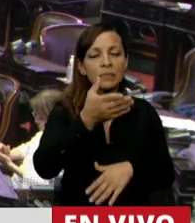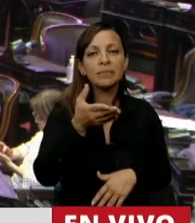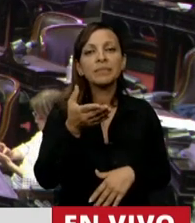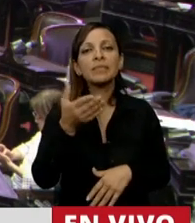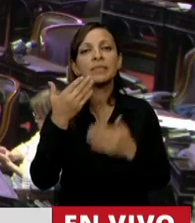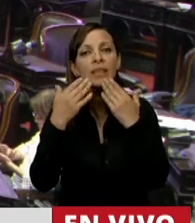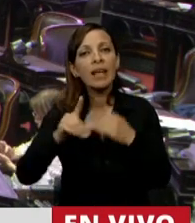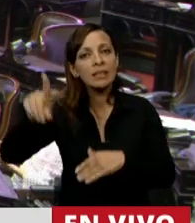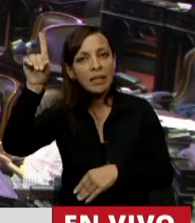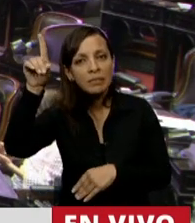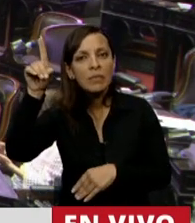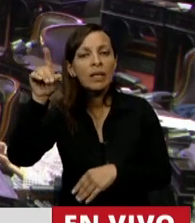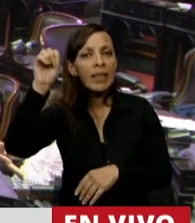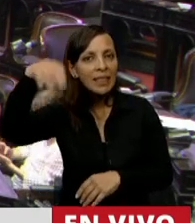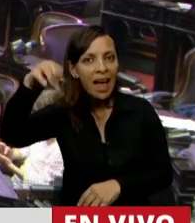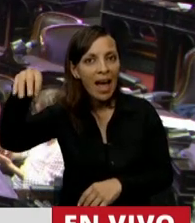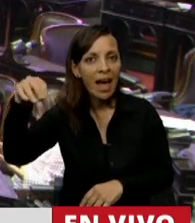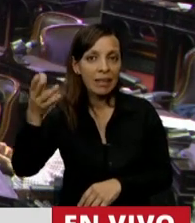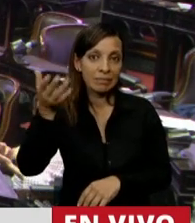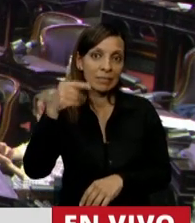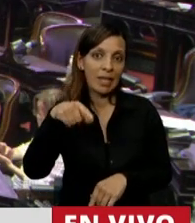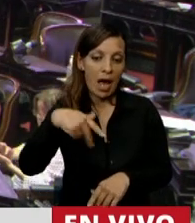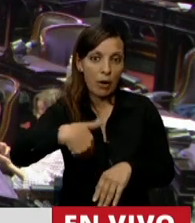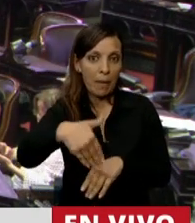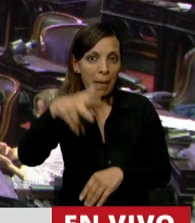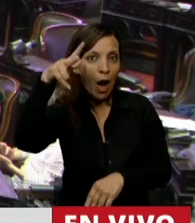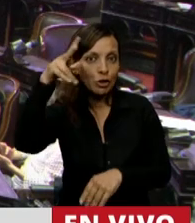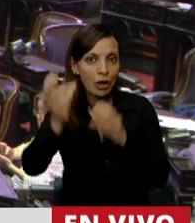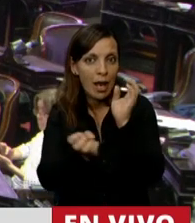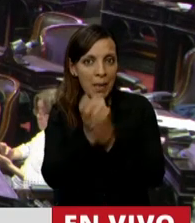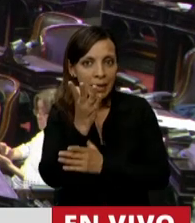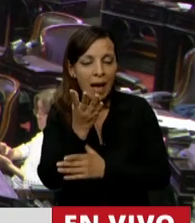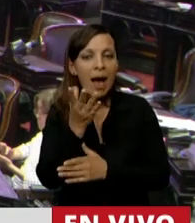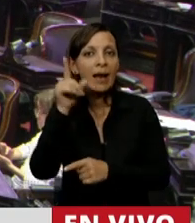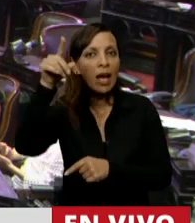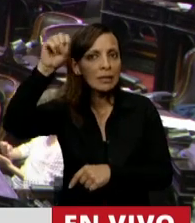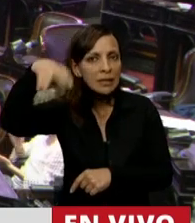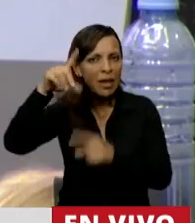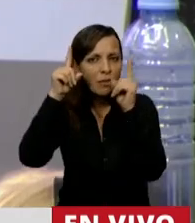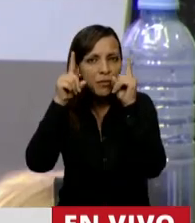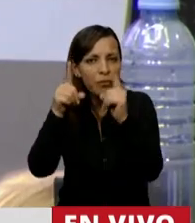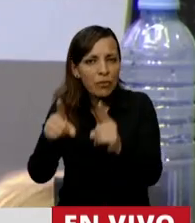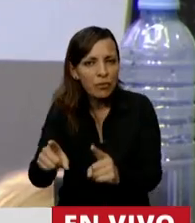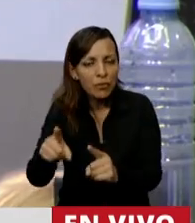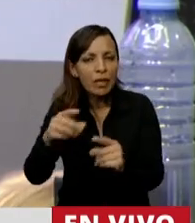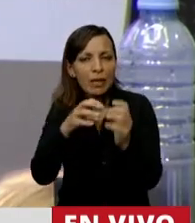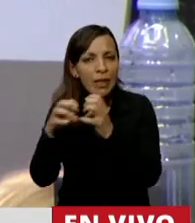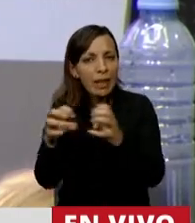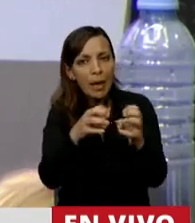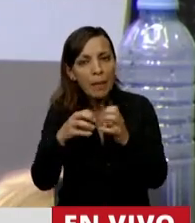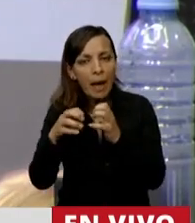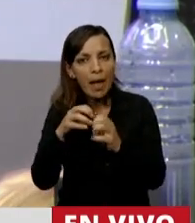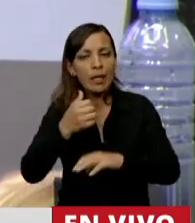están ya casi 8 de la mañana y estuvieron escuchando todo el debate.